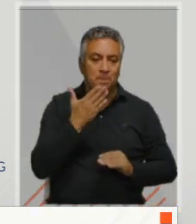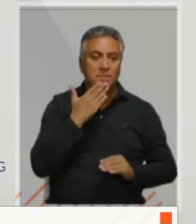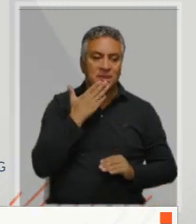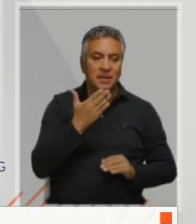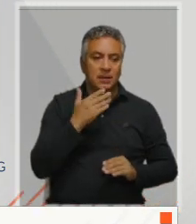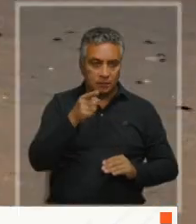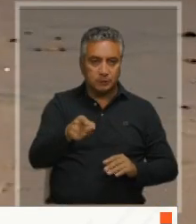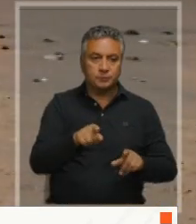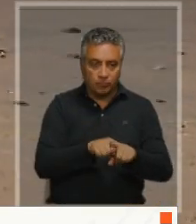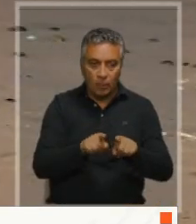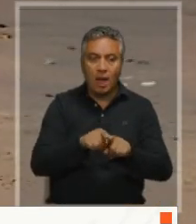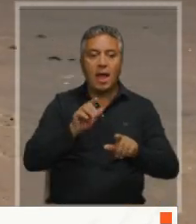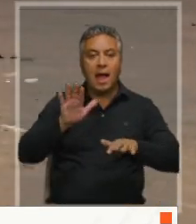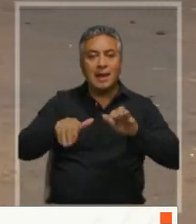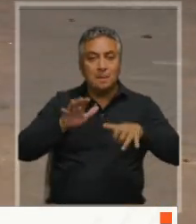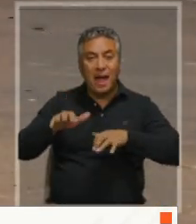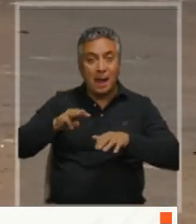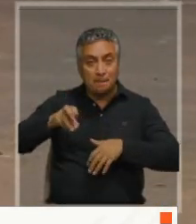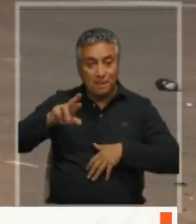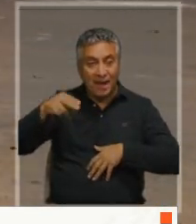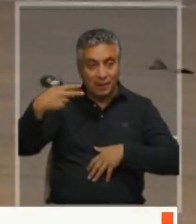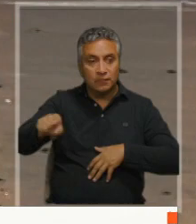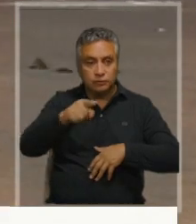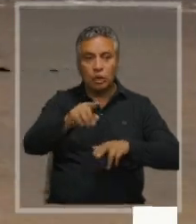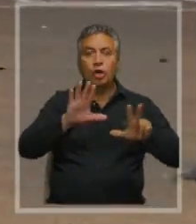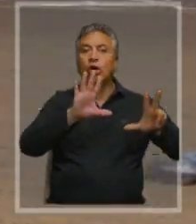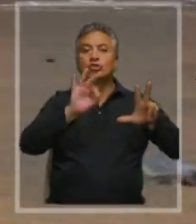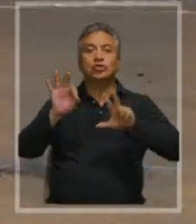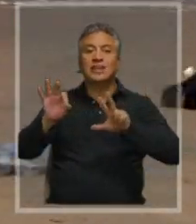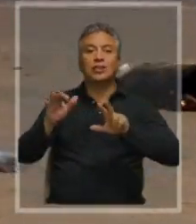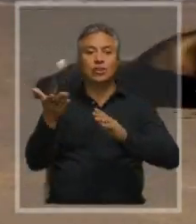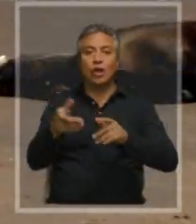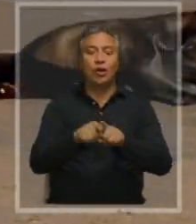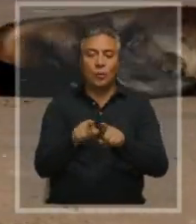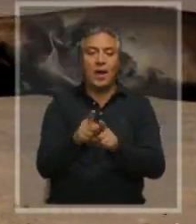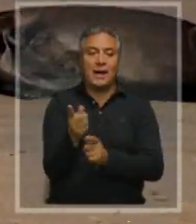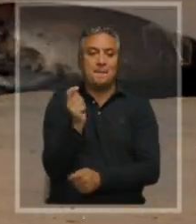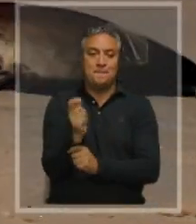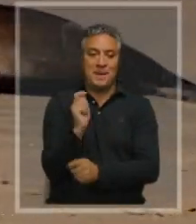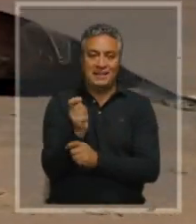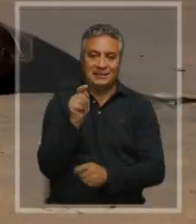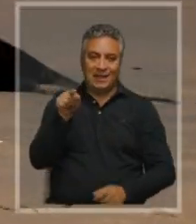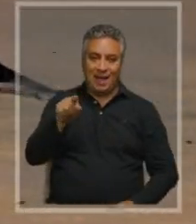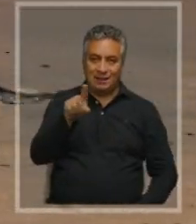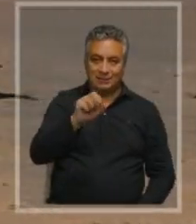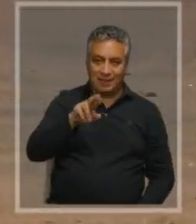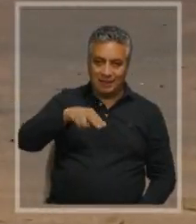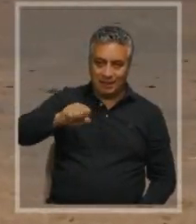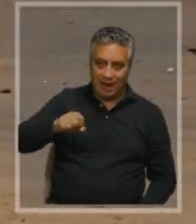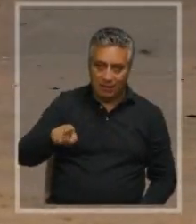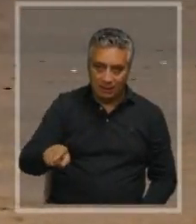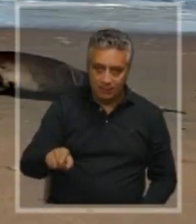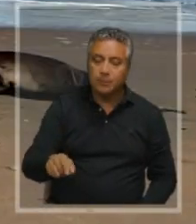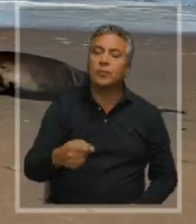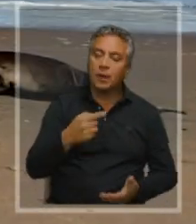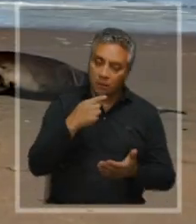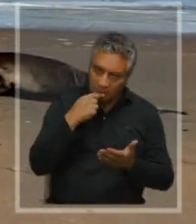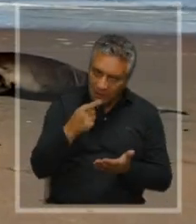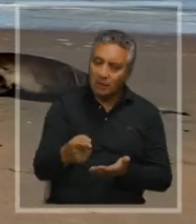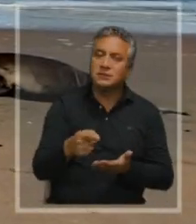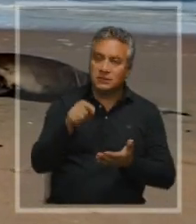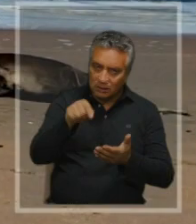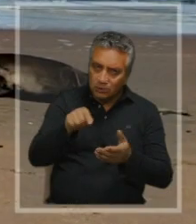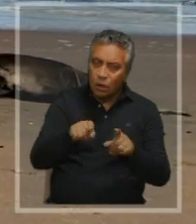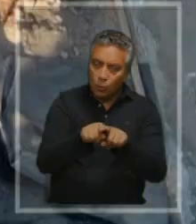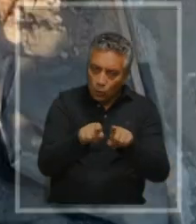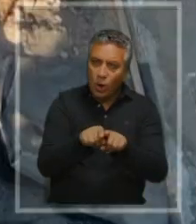animales marinos, al número 800 de Cerna Pesca. En poco más de un año se han informado 10 contagios de personas en distintos